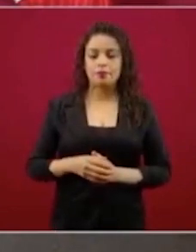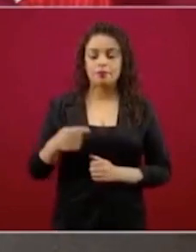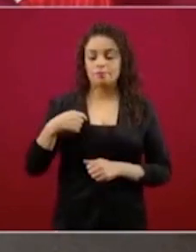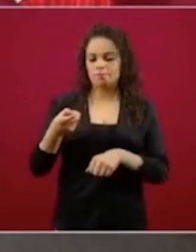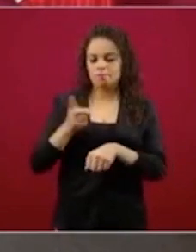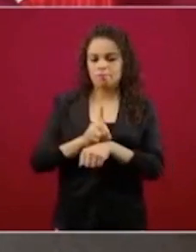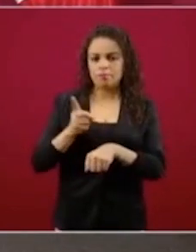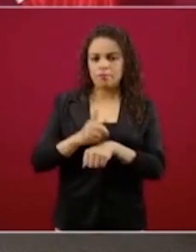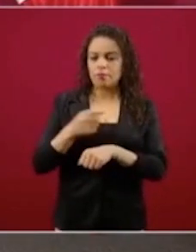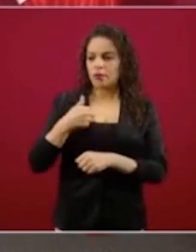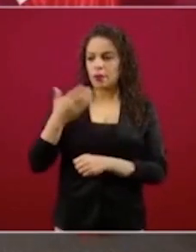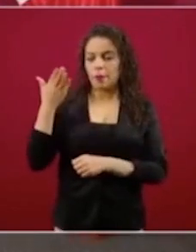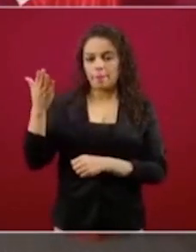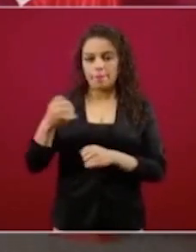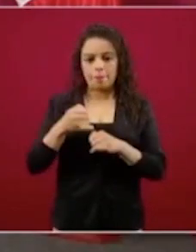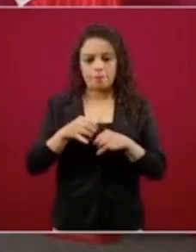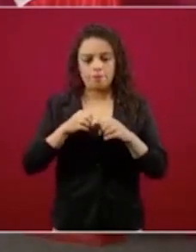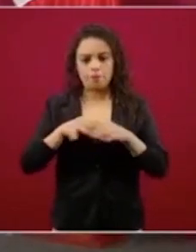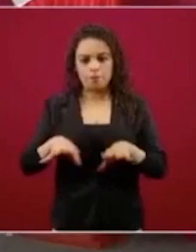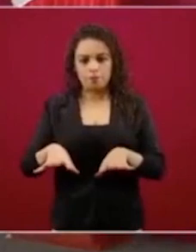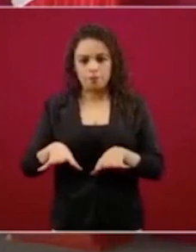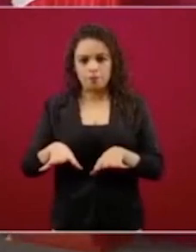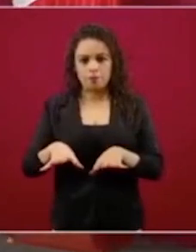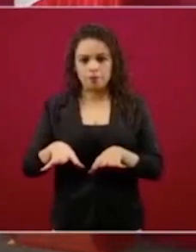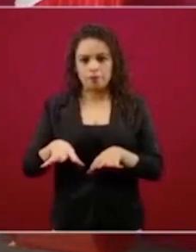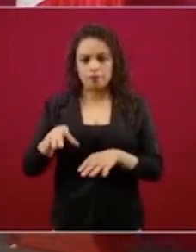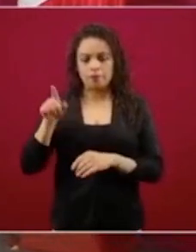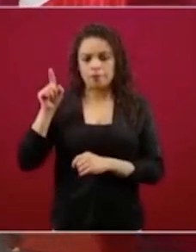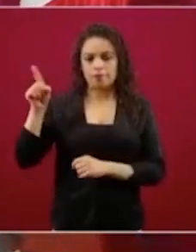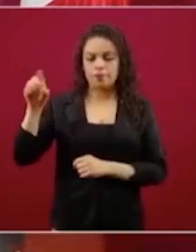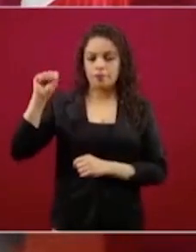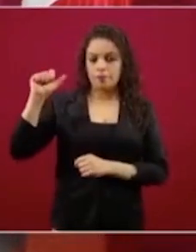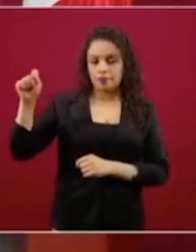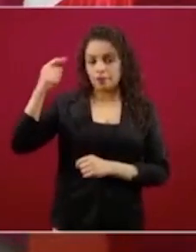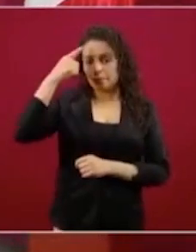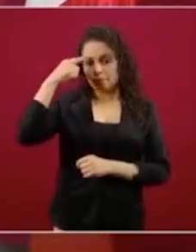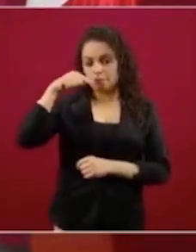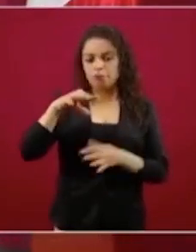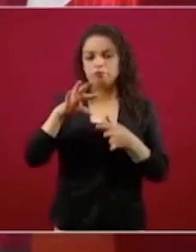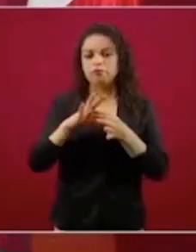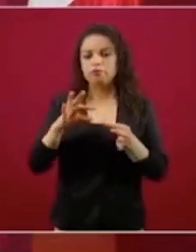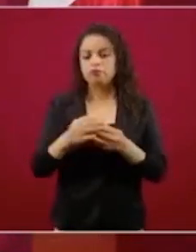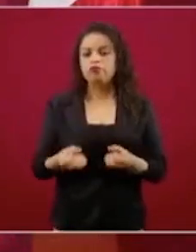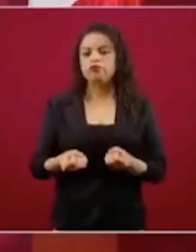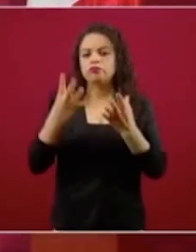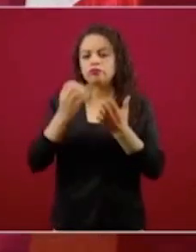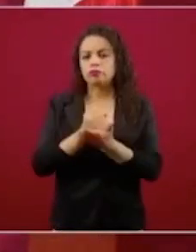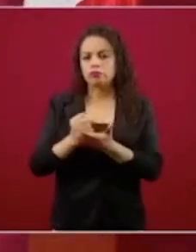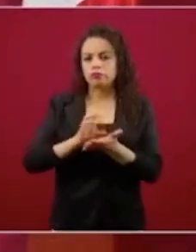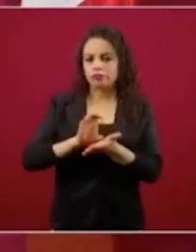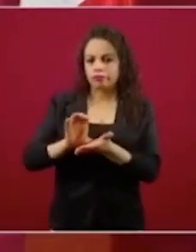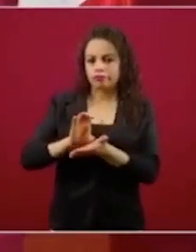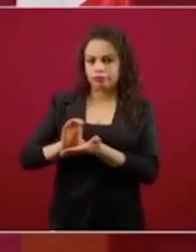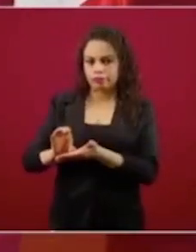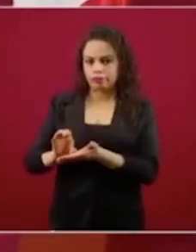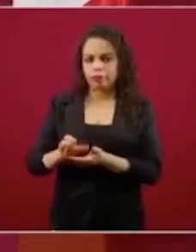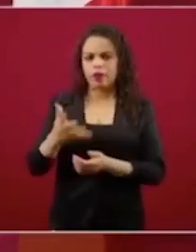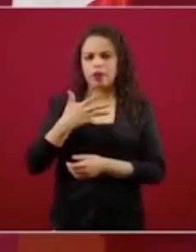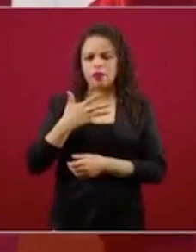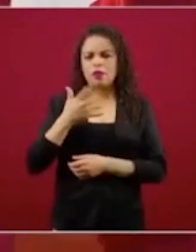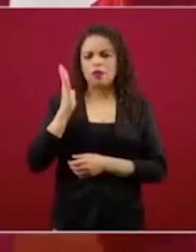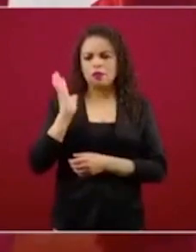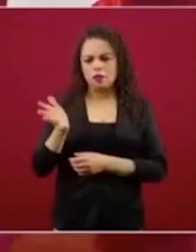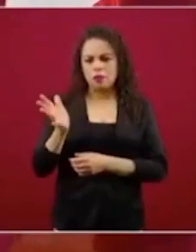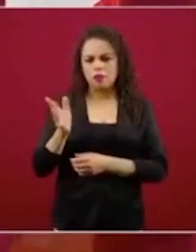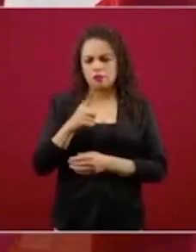y ya se tiene un calendario y se tienen los recursos para